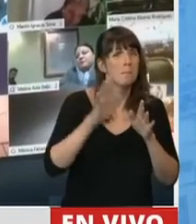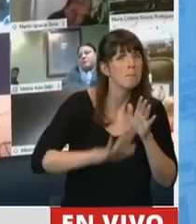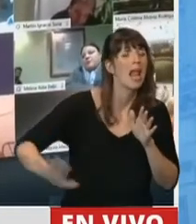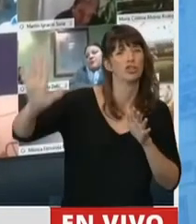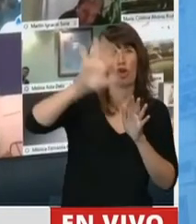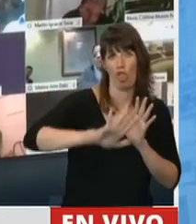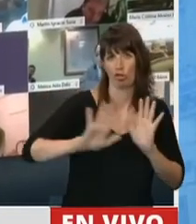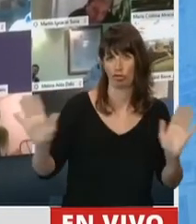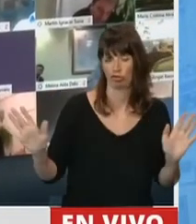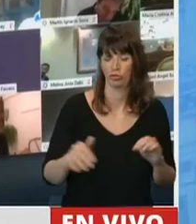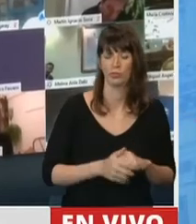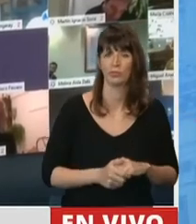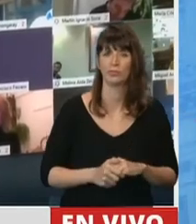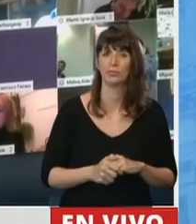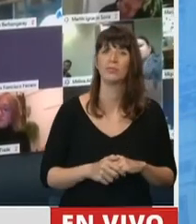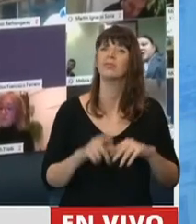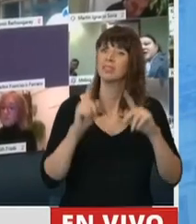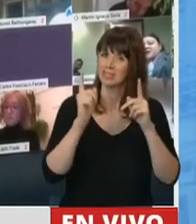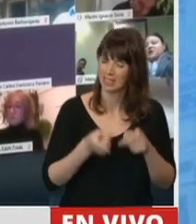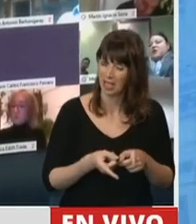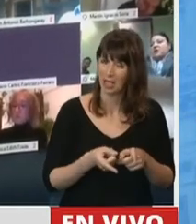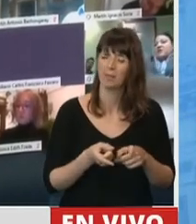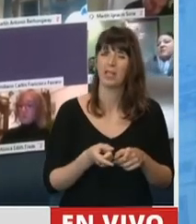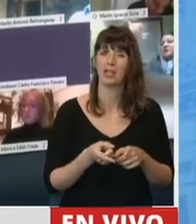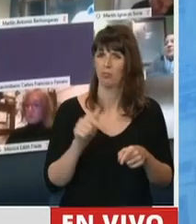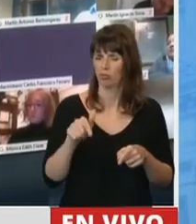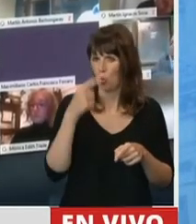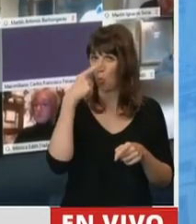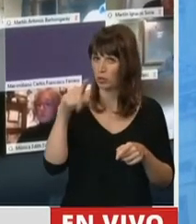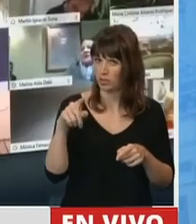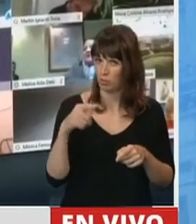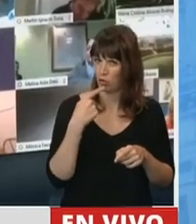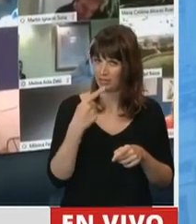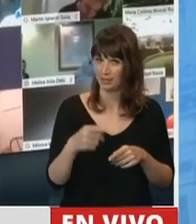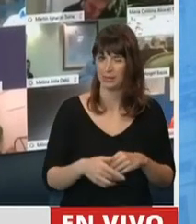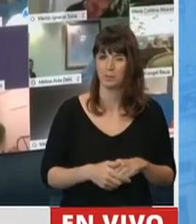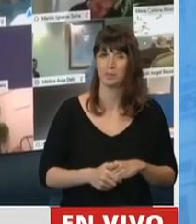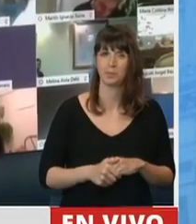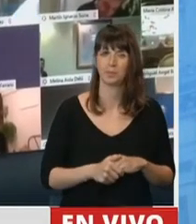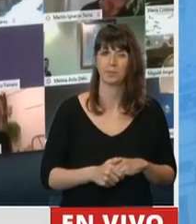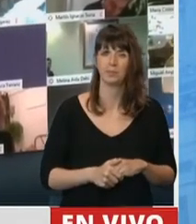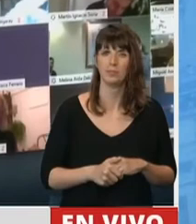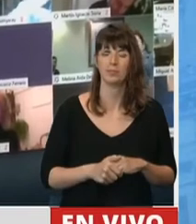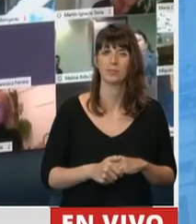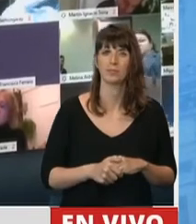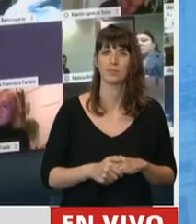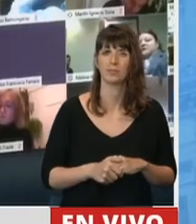Pero también quiero destacar, señor Presidente, y con esto termino, el gran